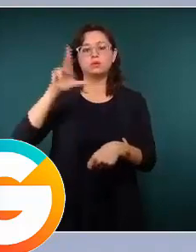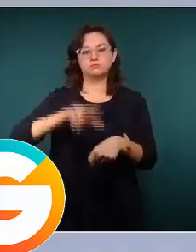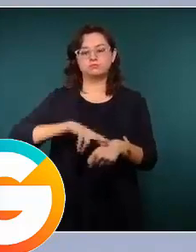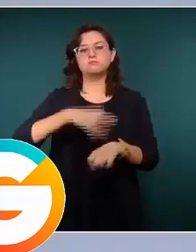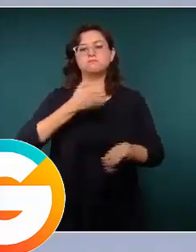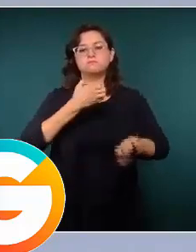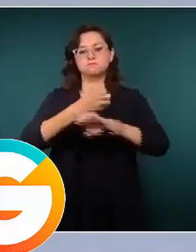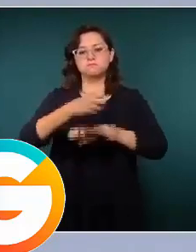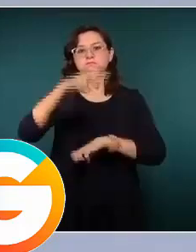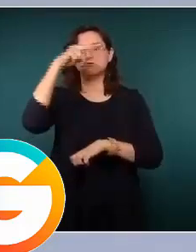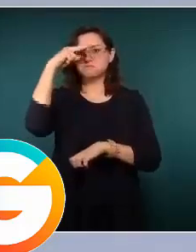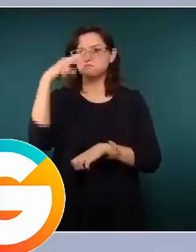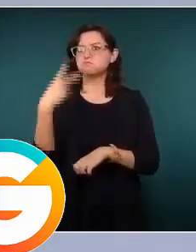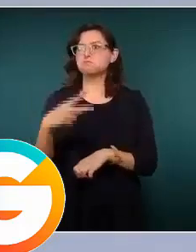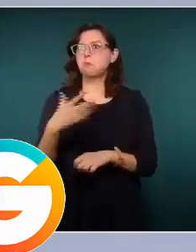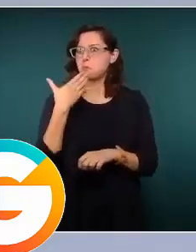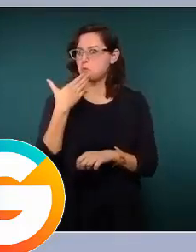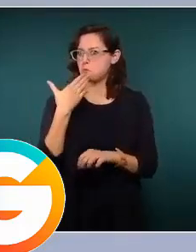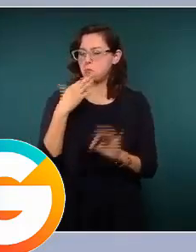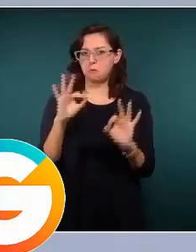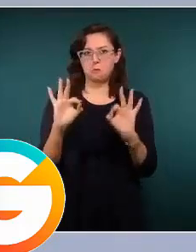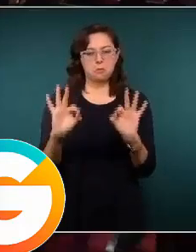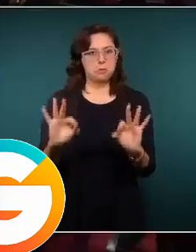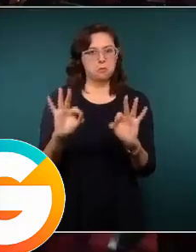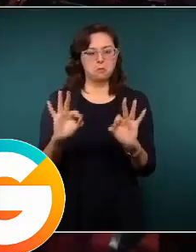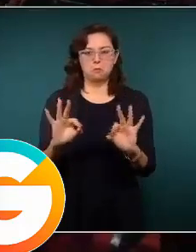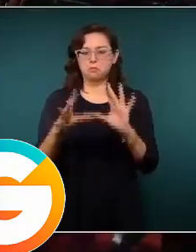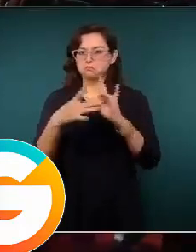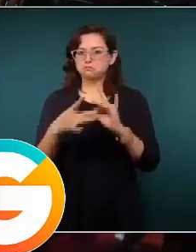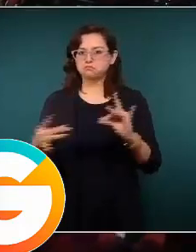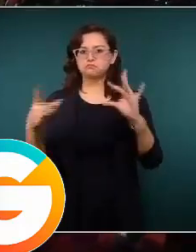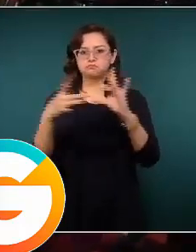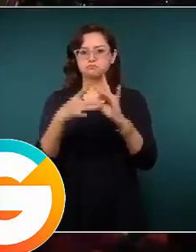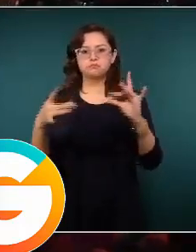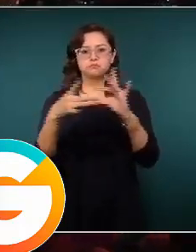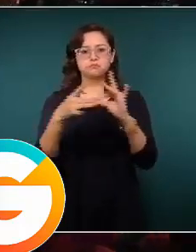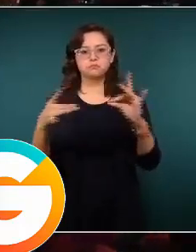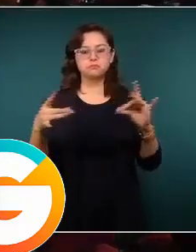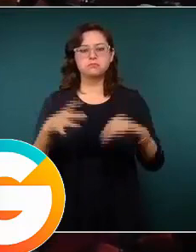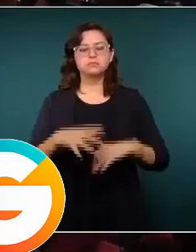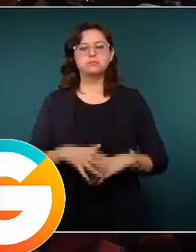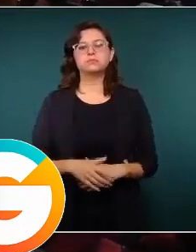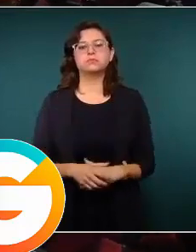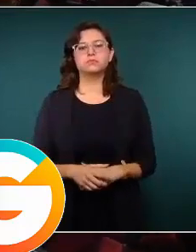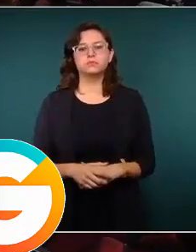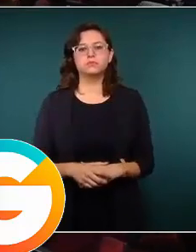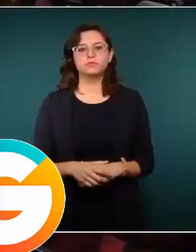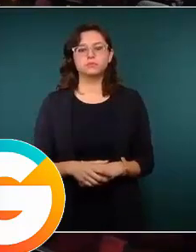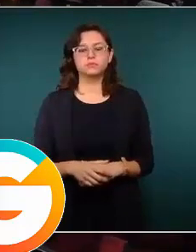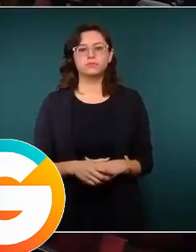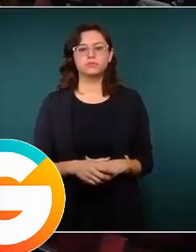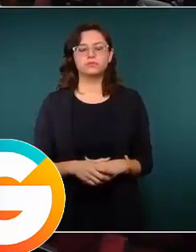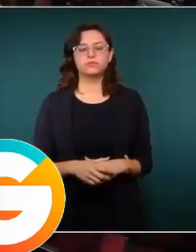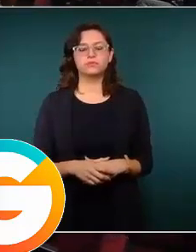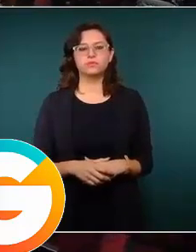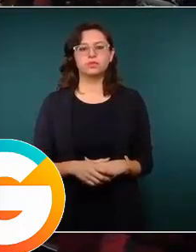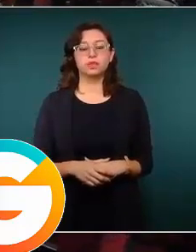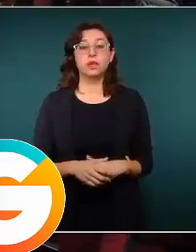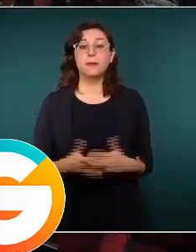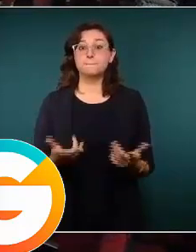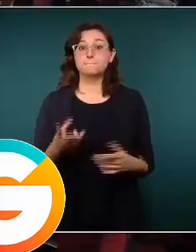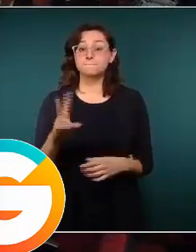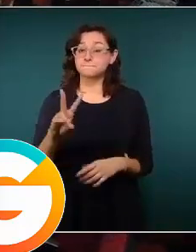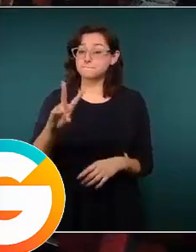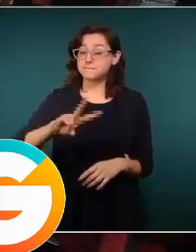de México y subrayo la muy